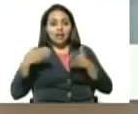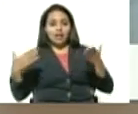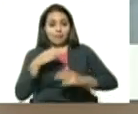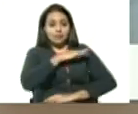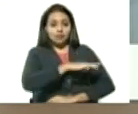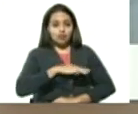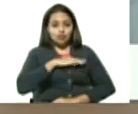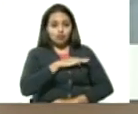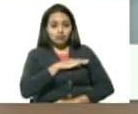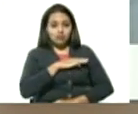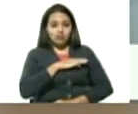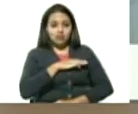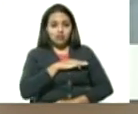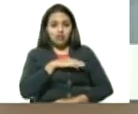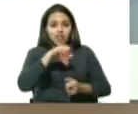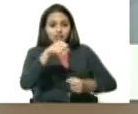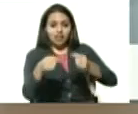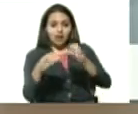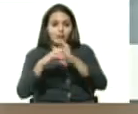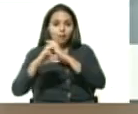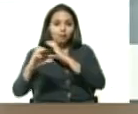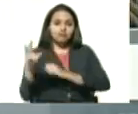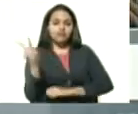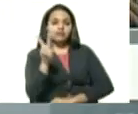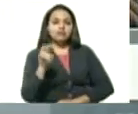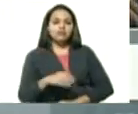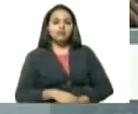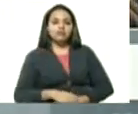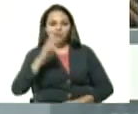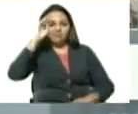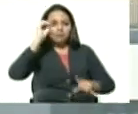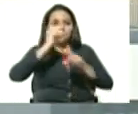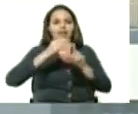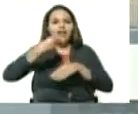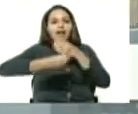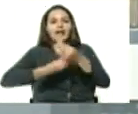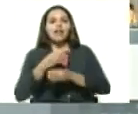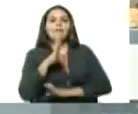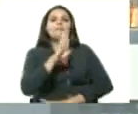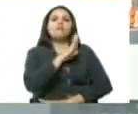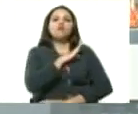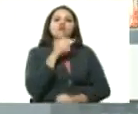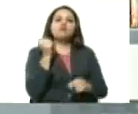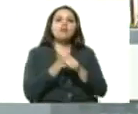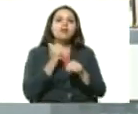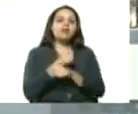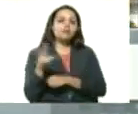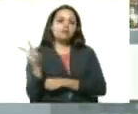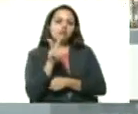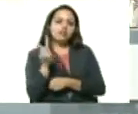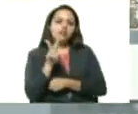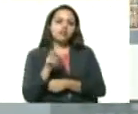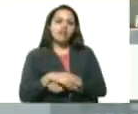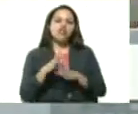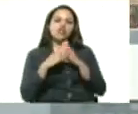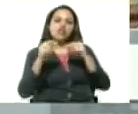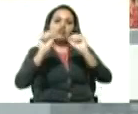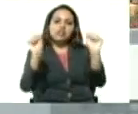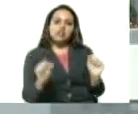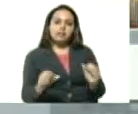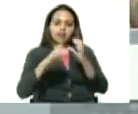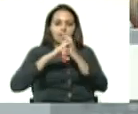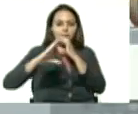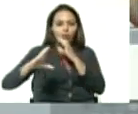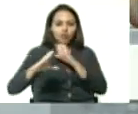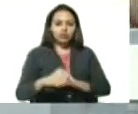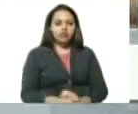transporte, tiene el objetivo de hacer a nuestro país autosustentable en todos los sistemas de transporte,